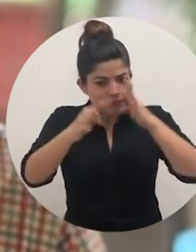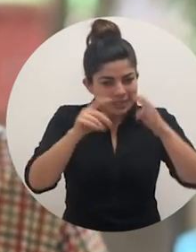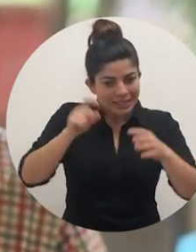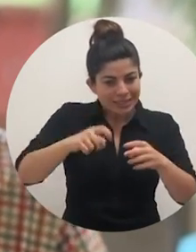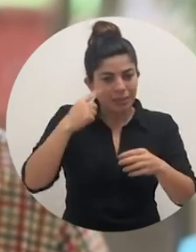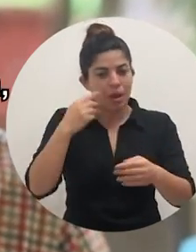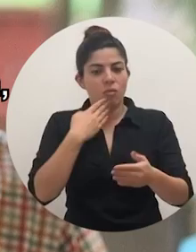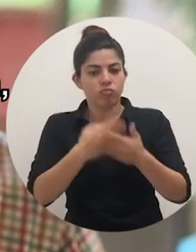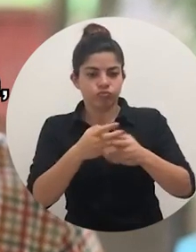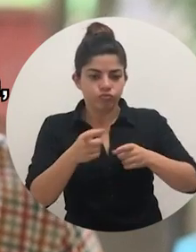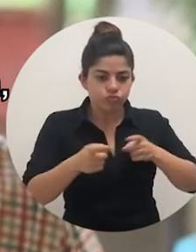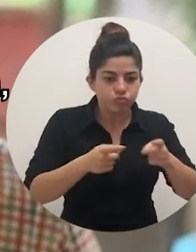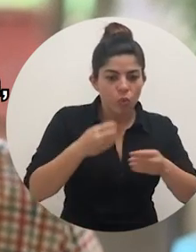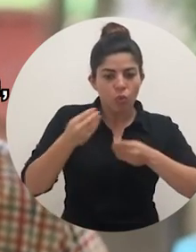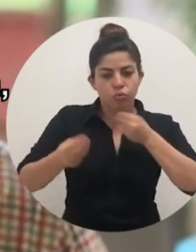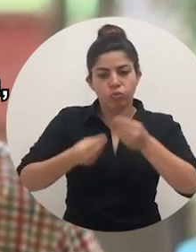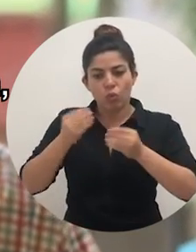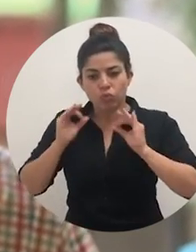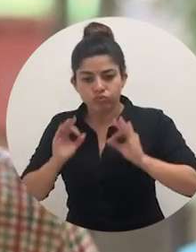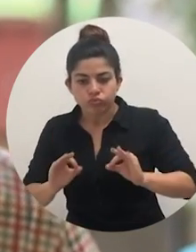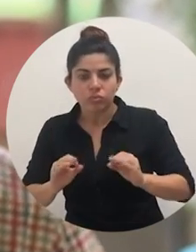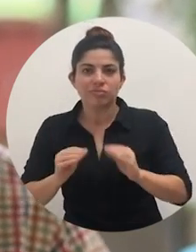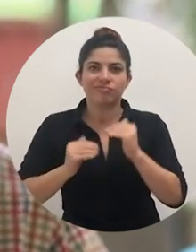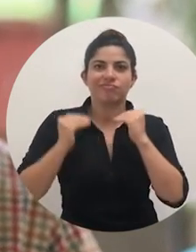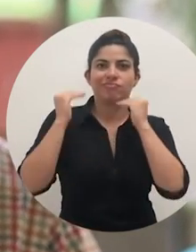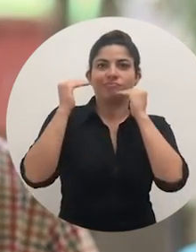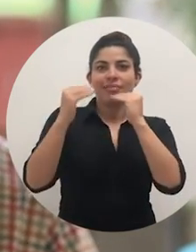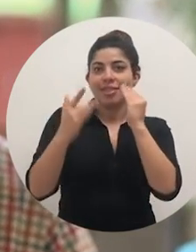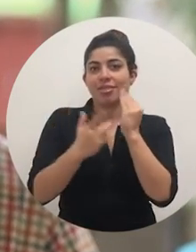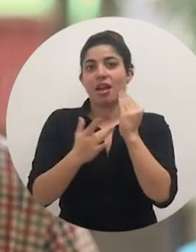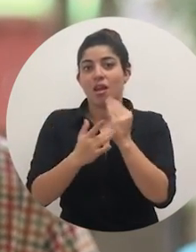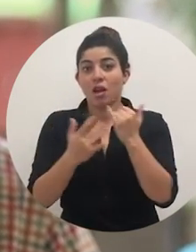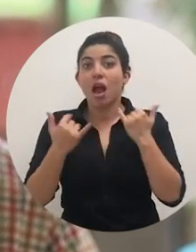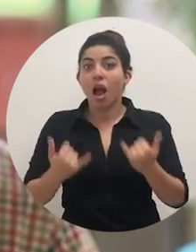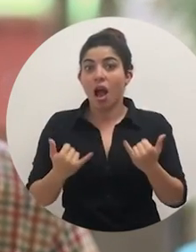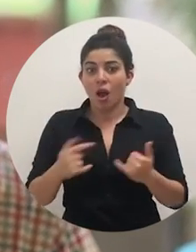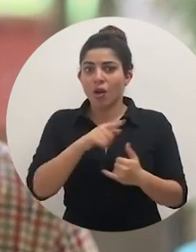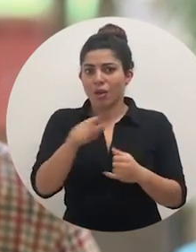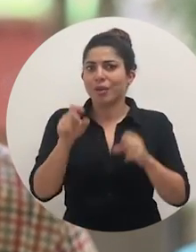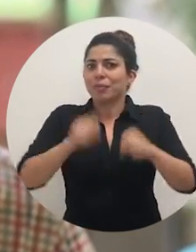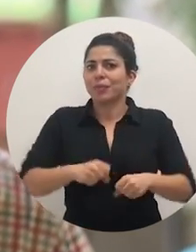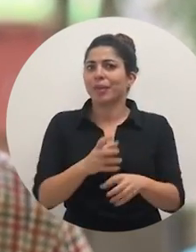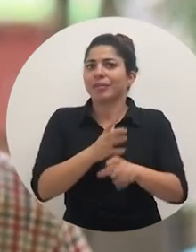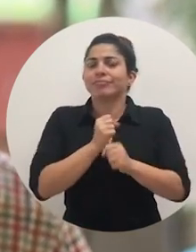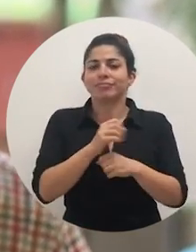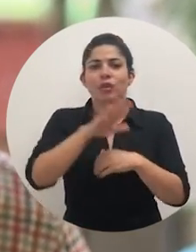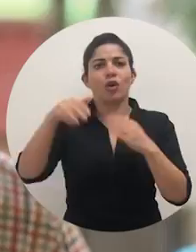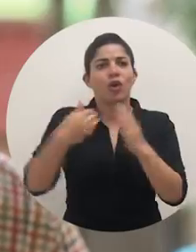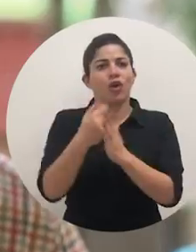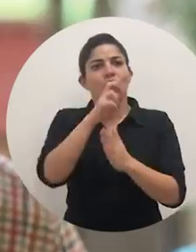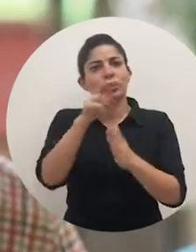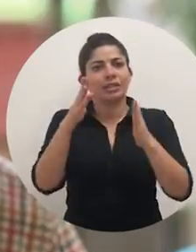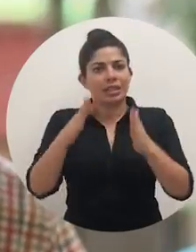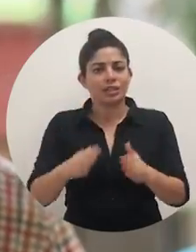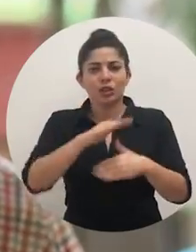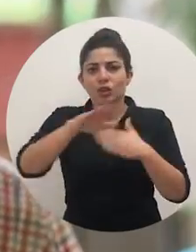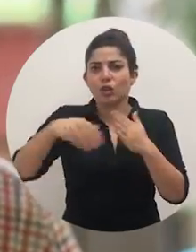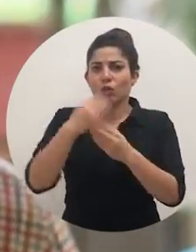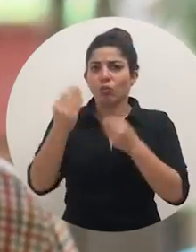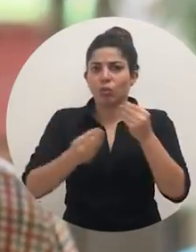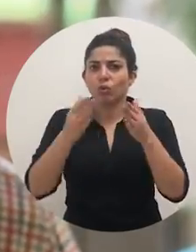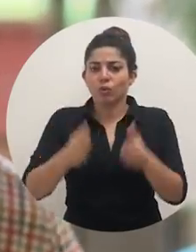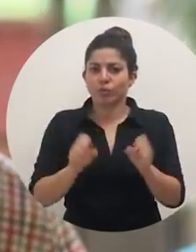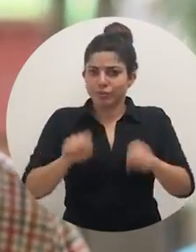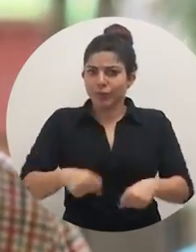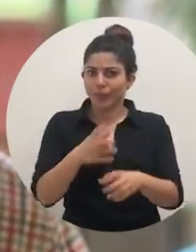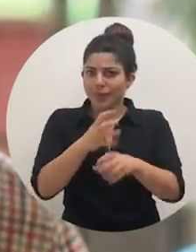innovación que requiere para hacerla con eficiencia, con productividad y con alta tecnología que hoy en día está accesible a todos los costarricenses y